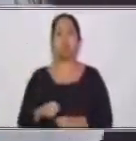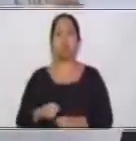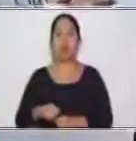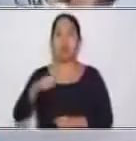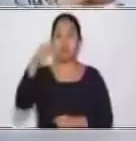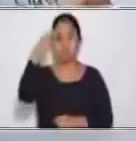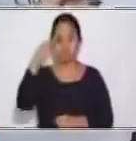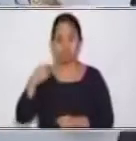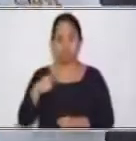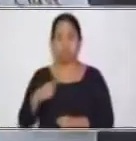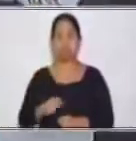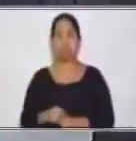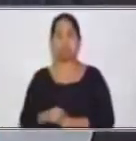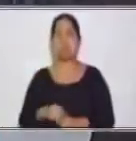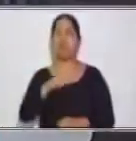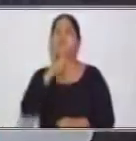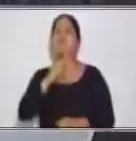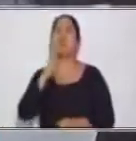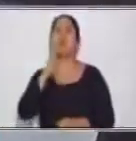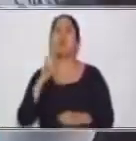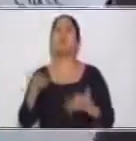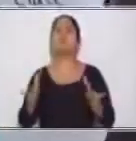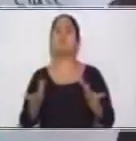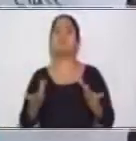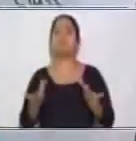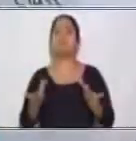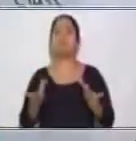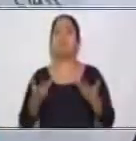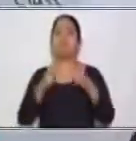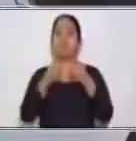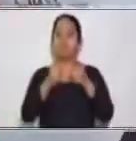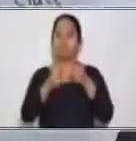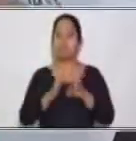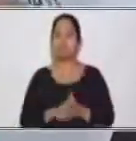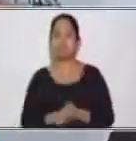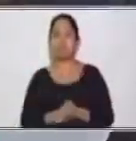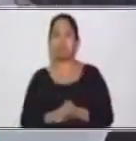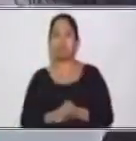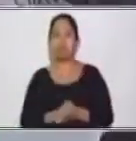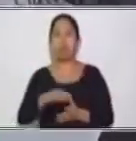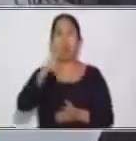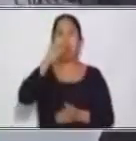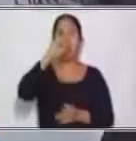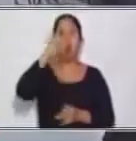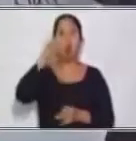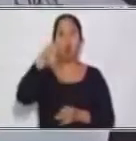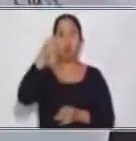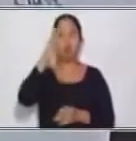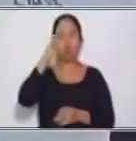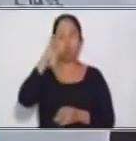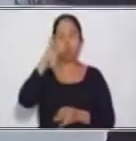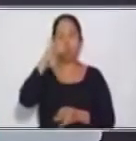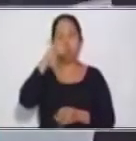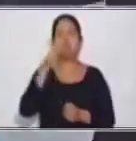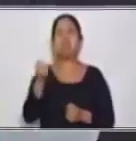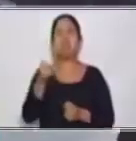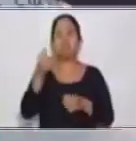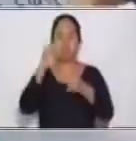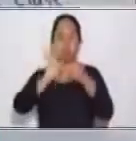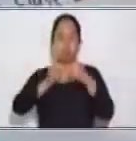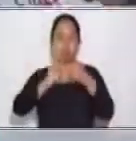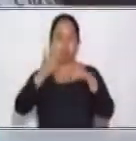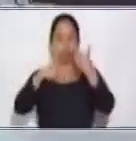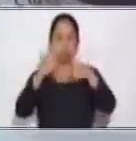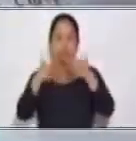Nancy. ¿Cuál es el verbo? Sería realiza. ¿Y cuál es el objeto? La interpretación de lengua de